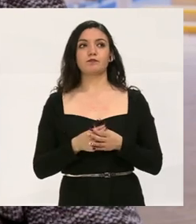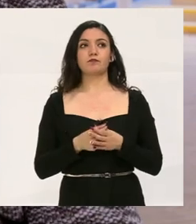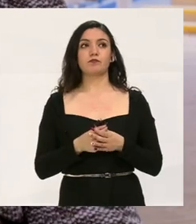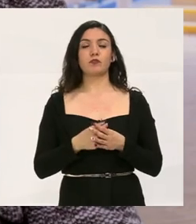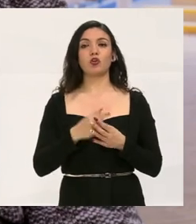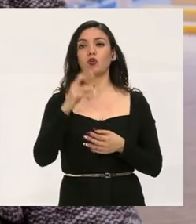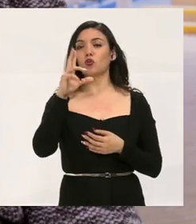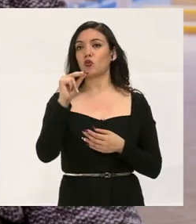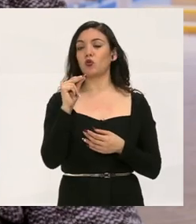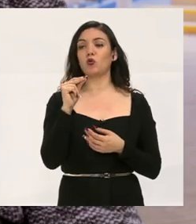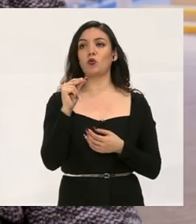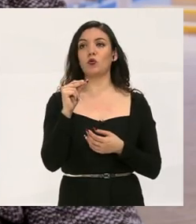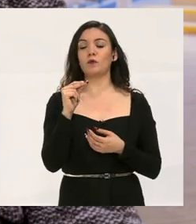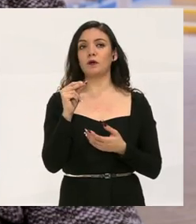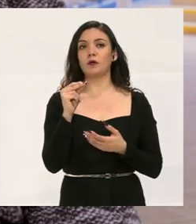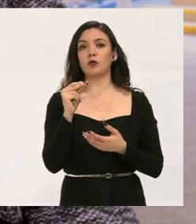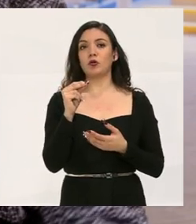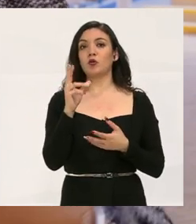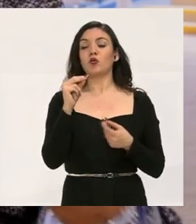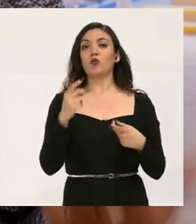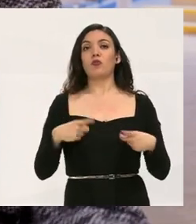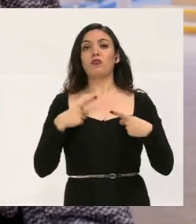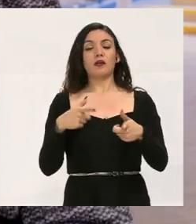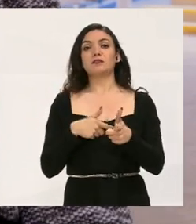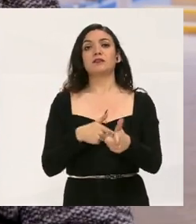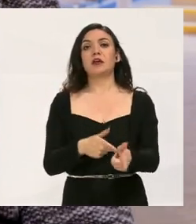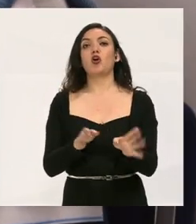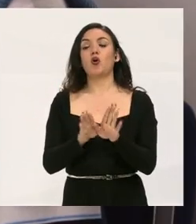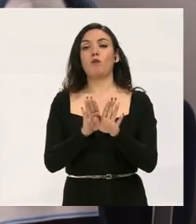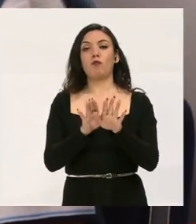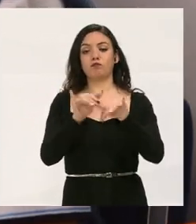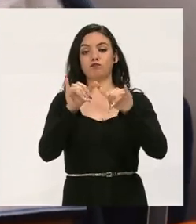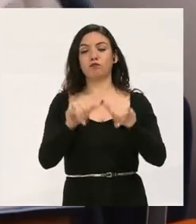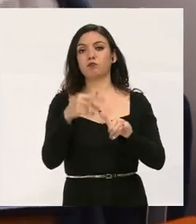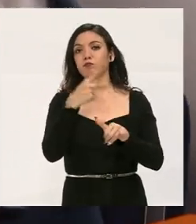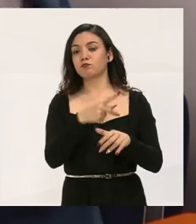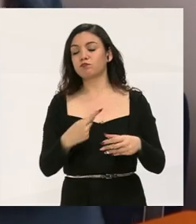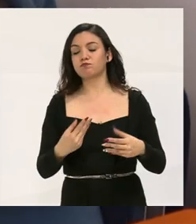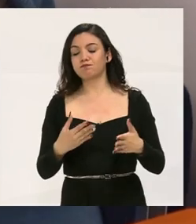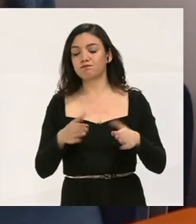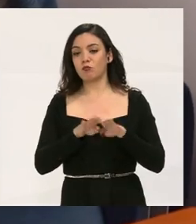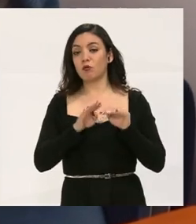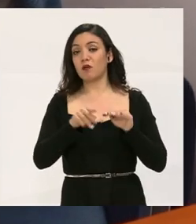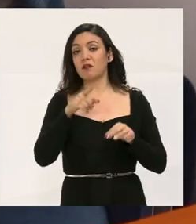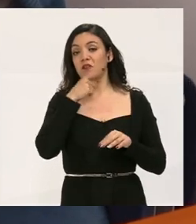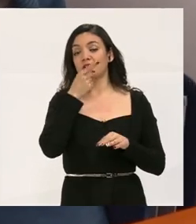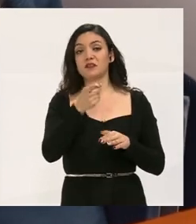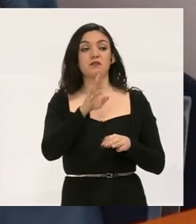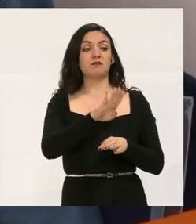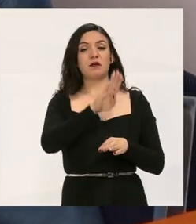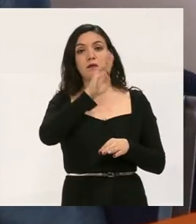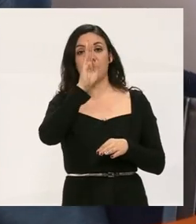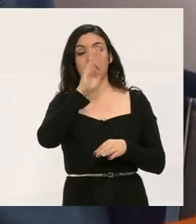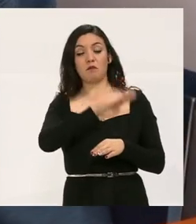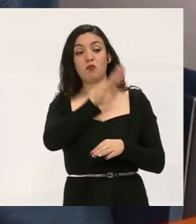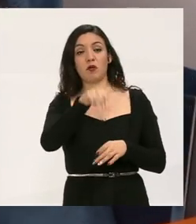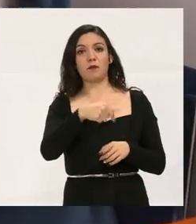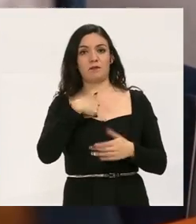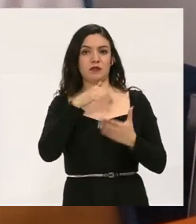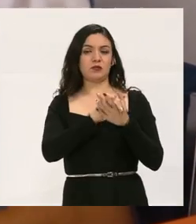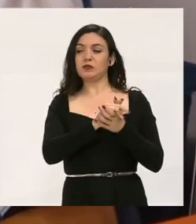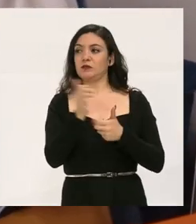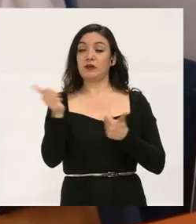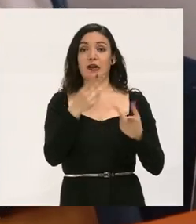no, ya no dan una, un seguimiento, una estabilidad de él, que se puede morir. marido lo